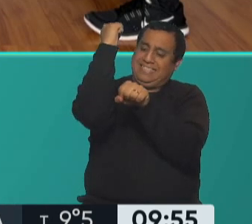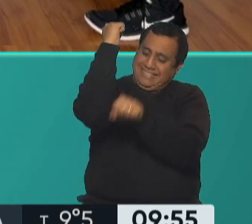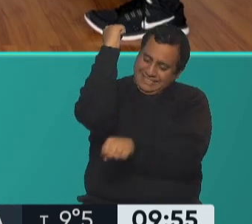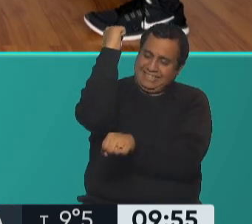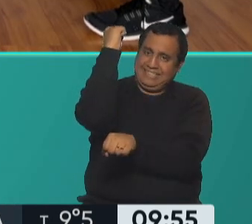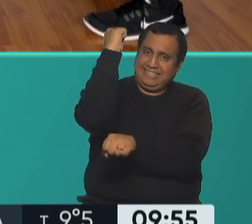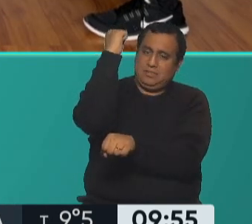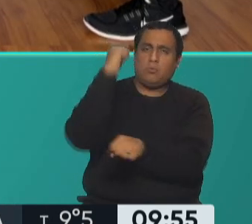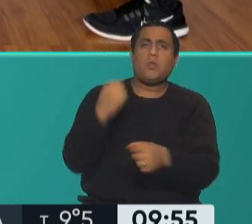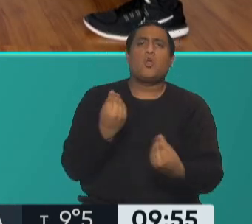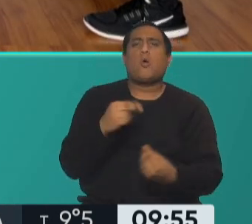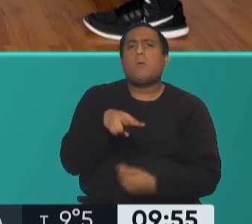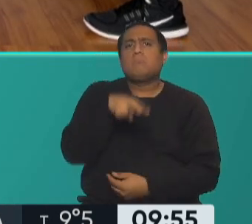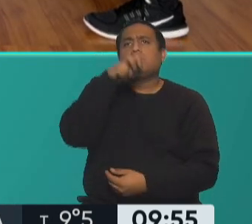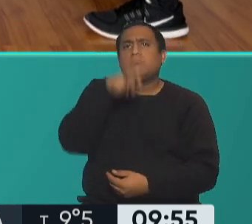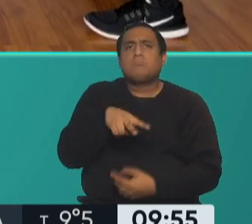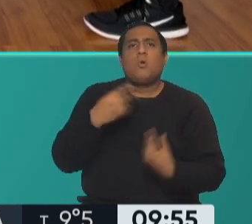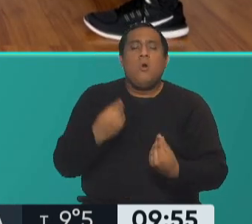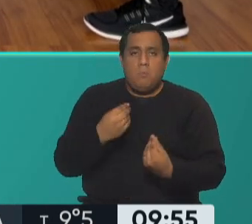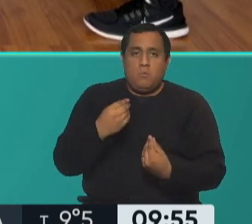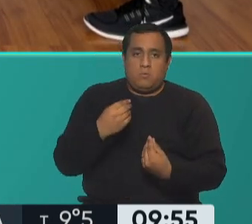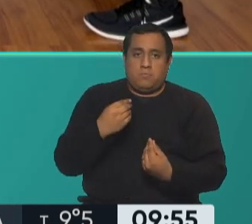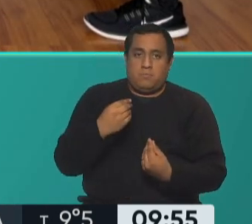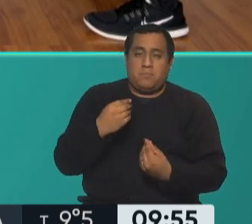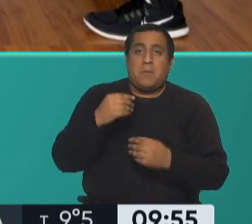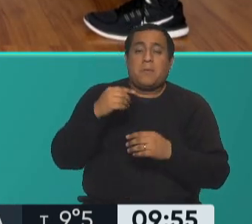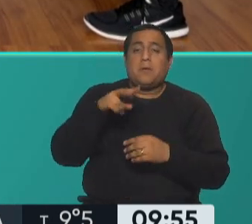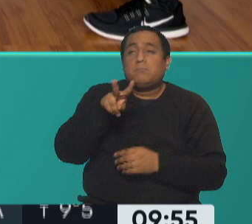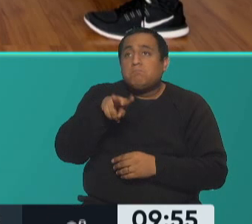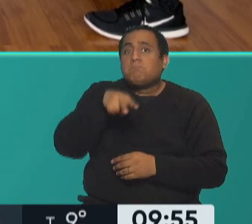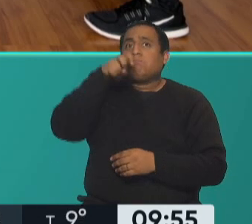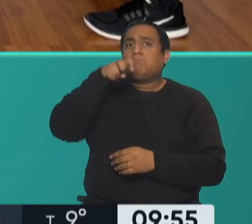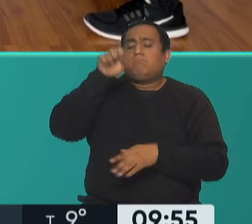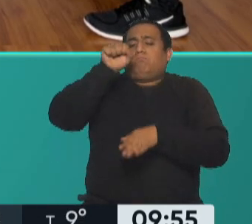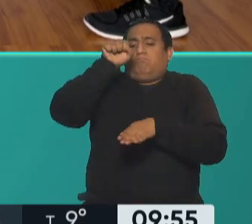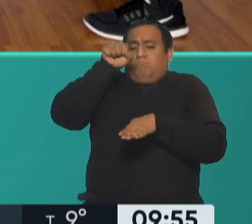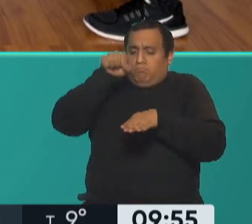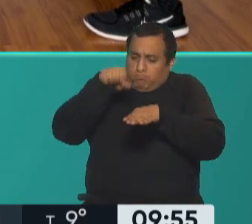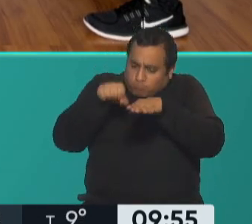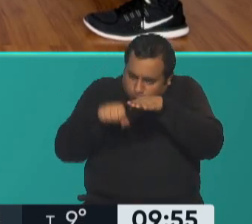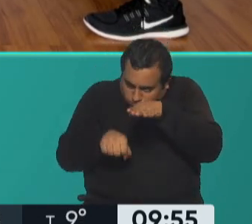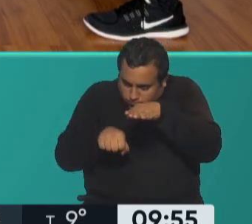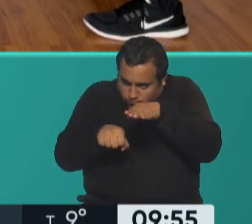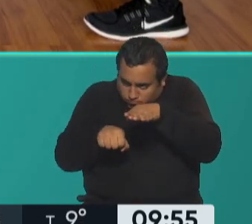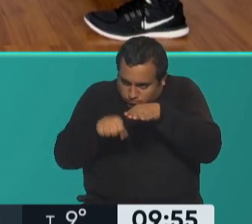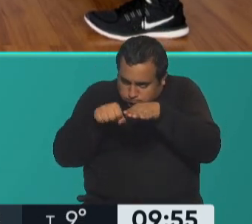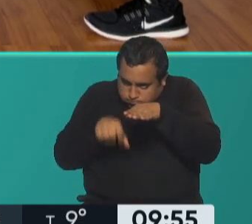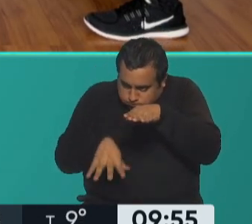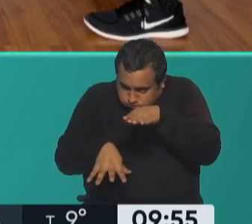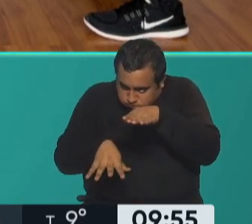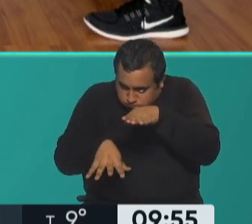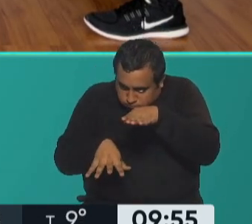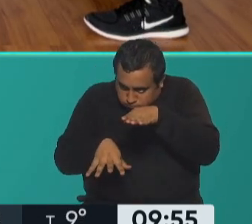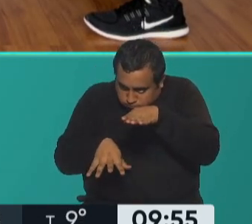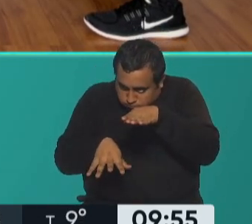¿cómo es la respiración? inhalo antes de bajar exhalo a medida que voy bajando y vuelvo a inhalar al